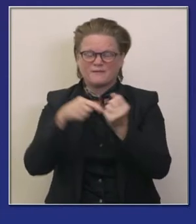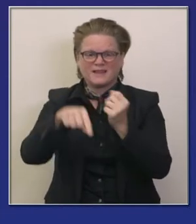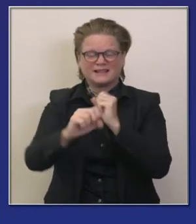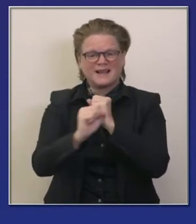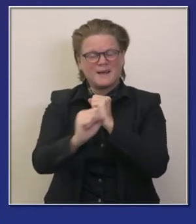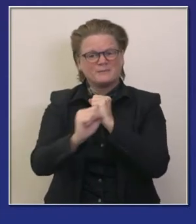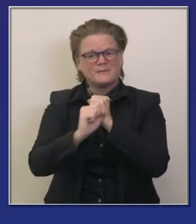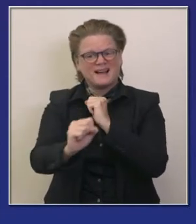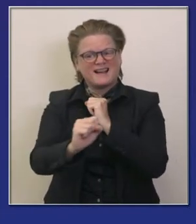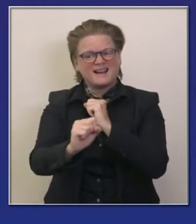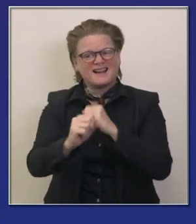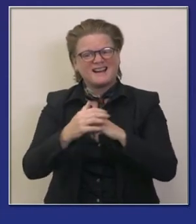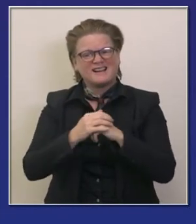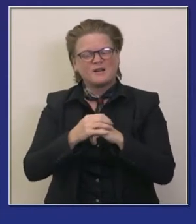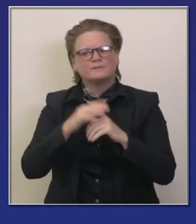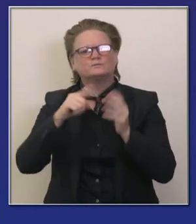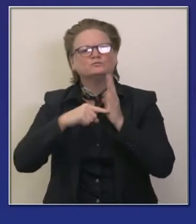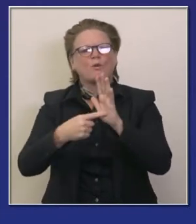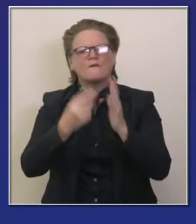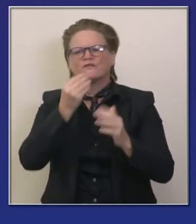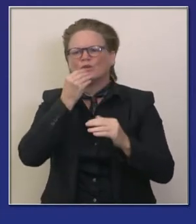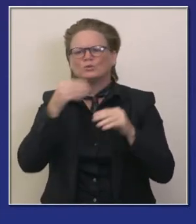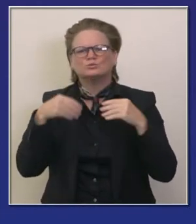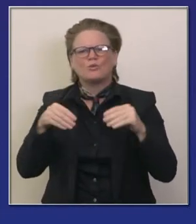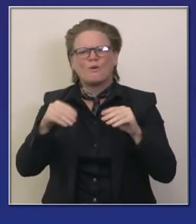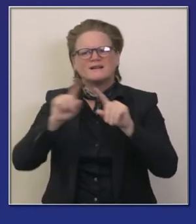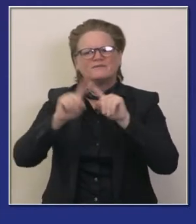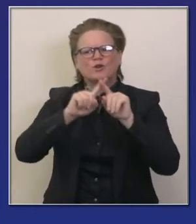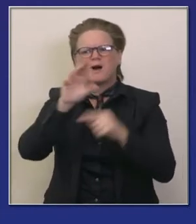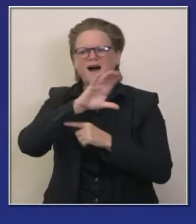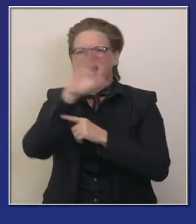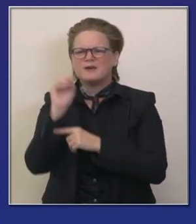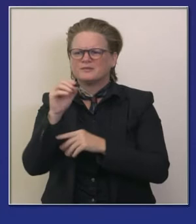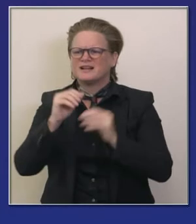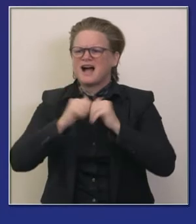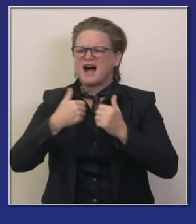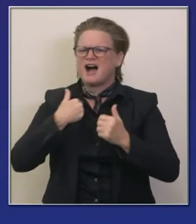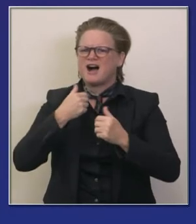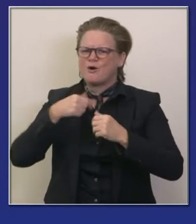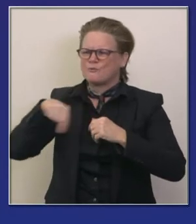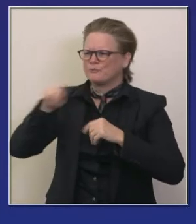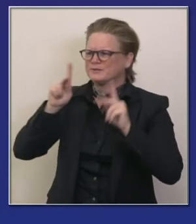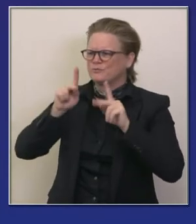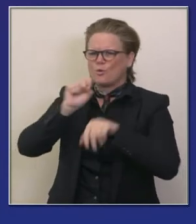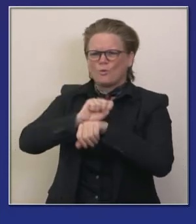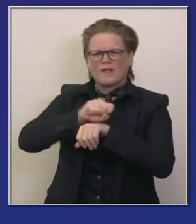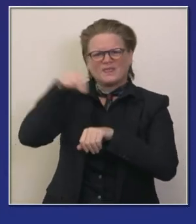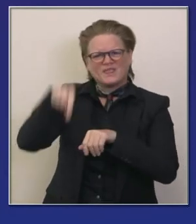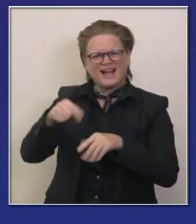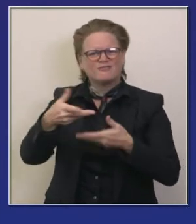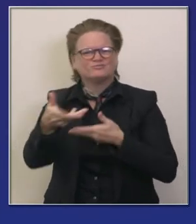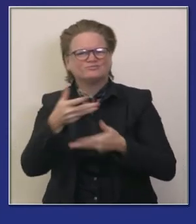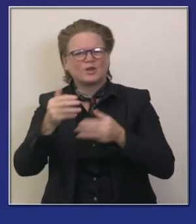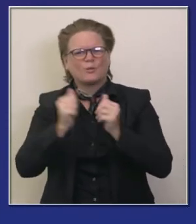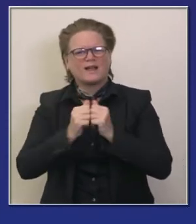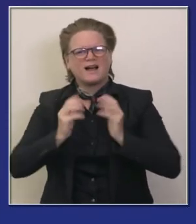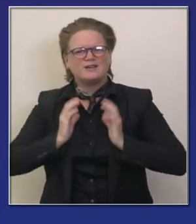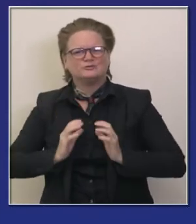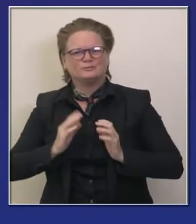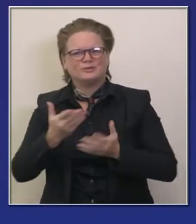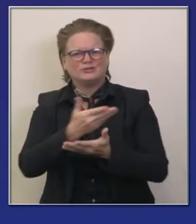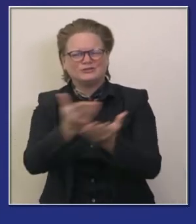en sus negocios abarroteros específicamente para conectar con la gente de una forma con confianza de una forma